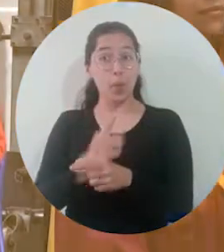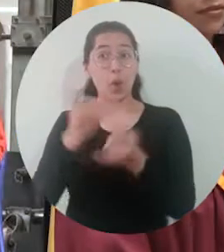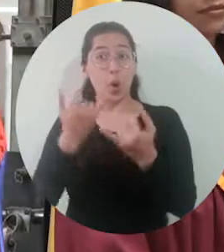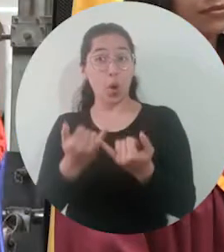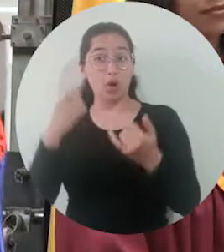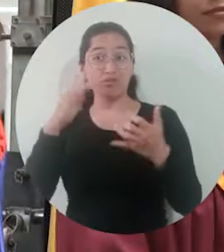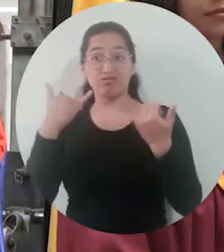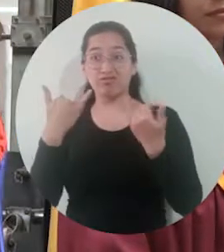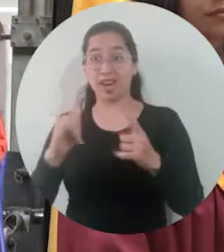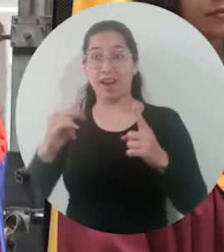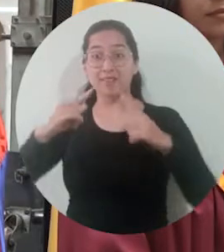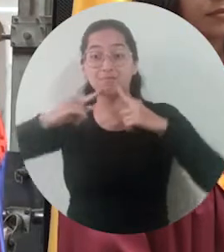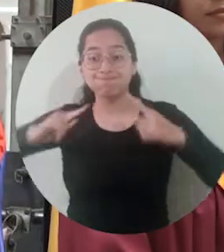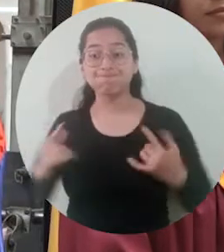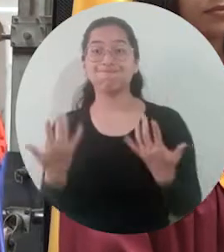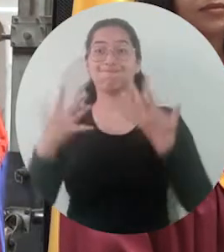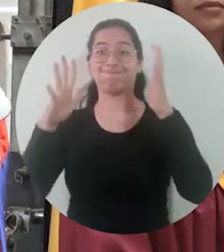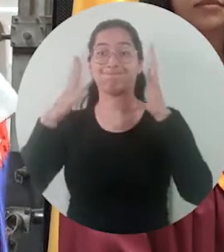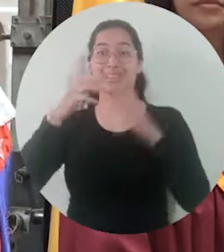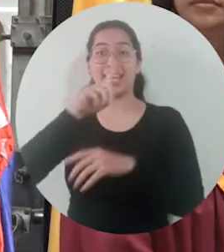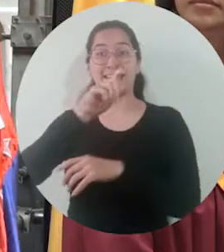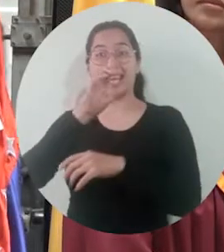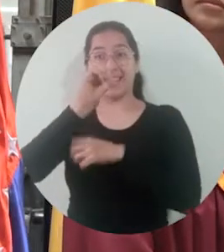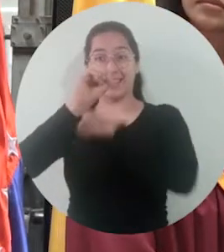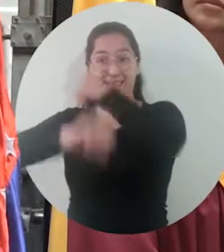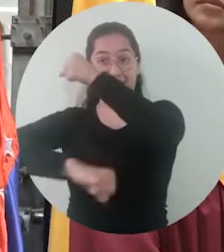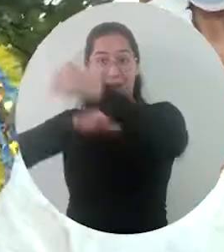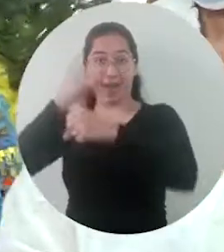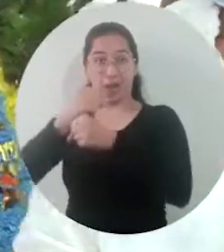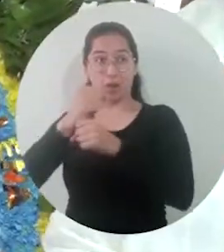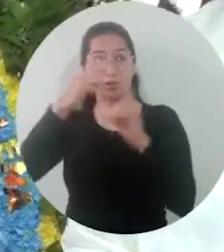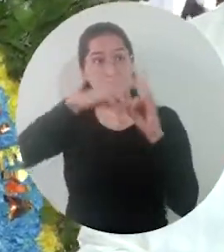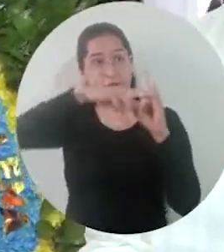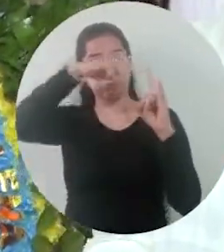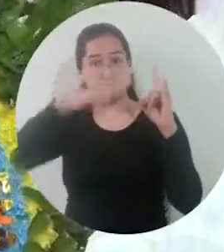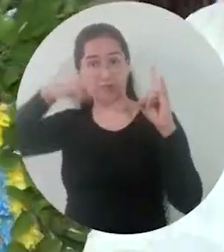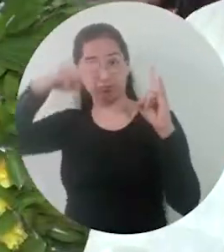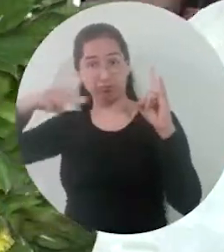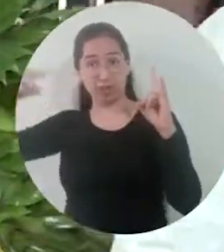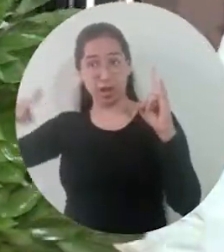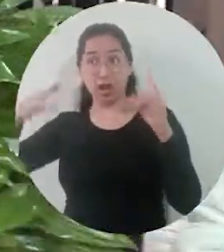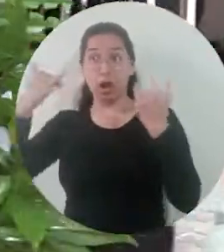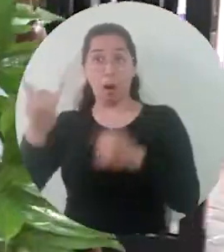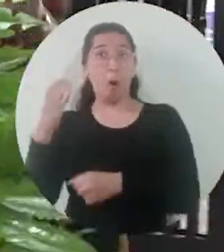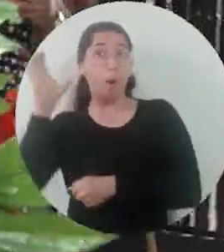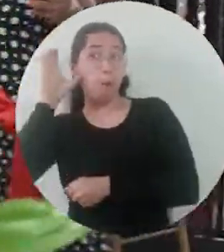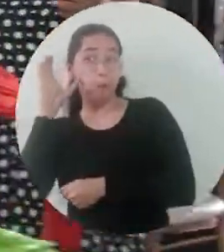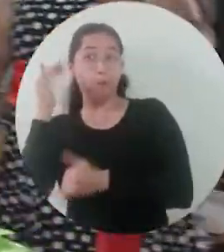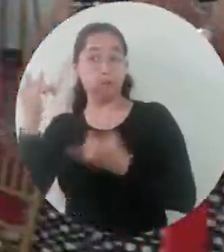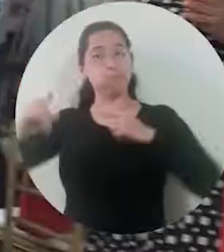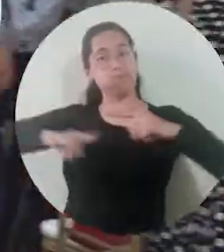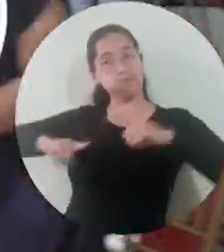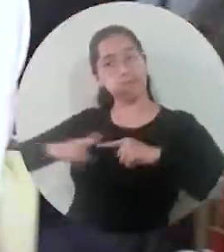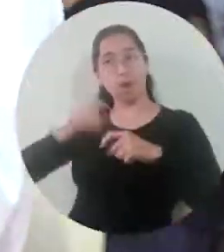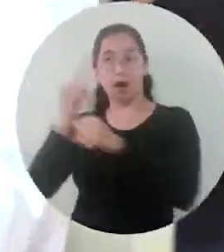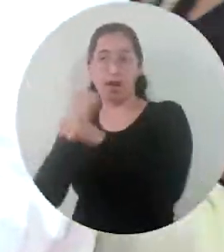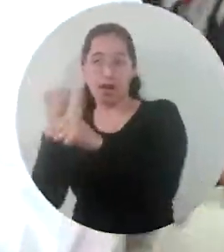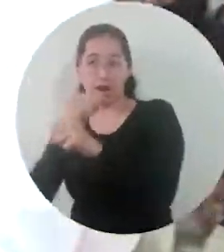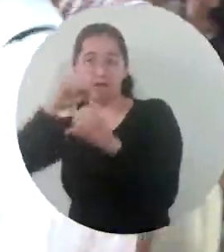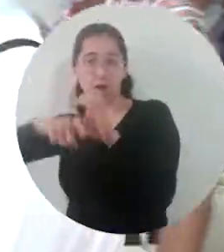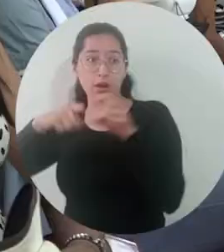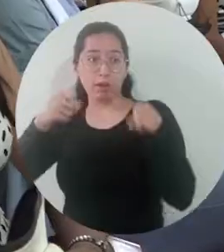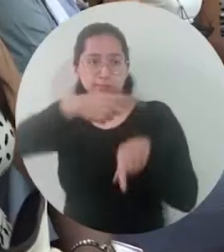Preso al alcanzar hoy el sexagésimo aniversario de la fundación de la universidad, sus actuales